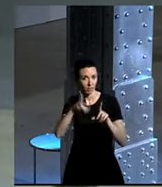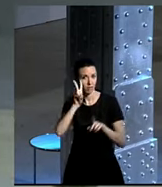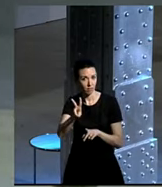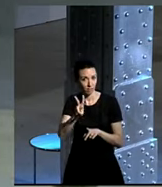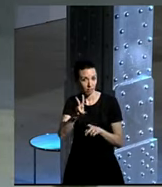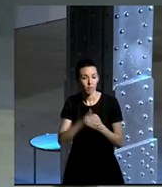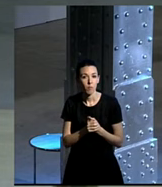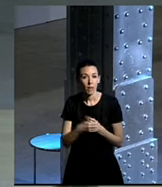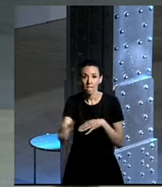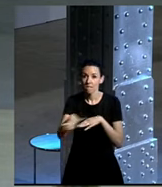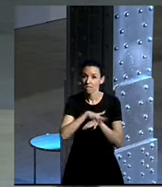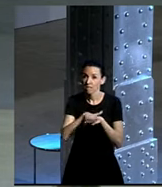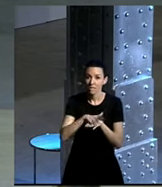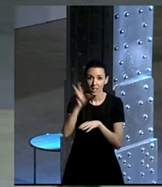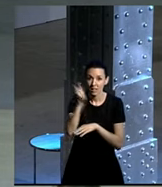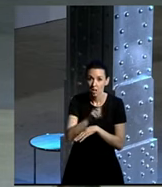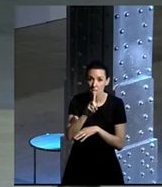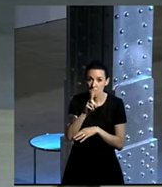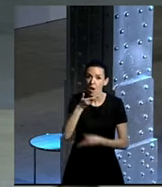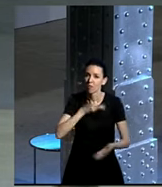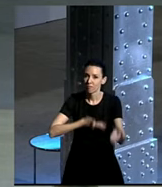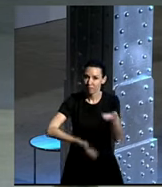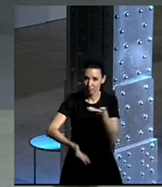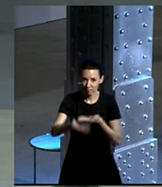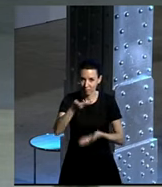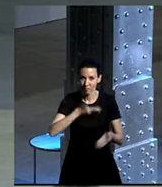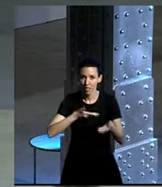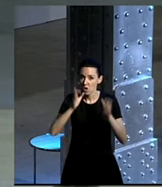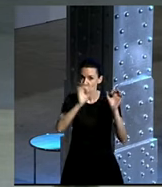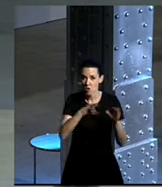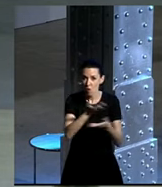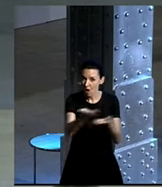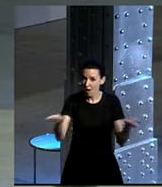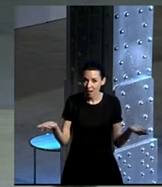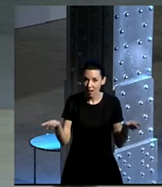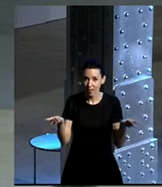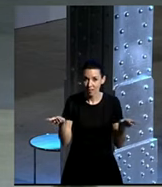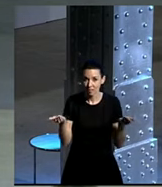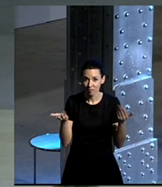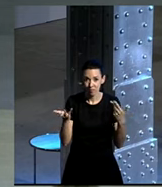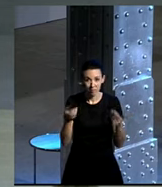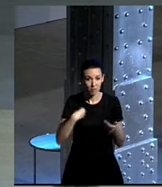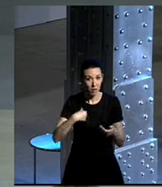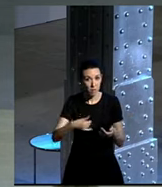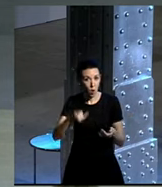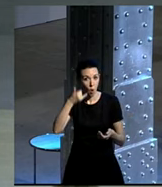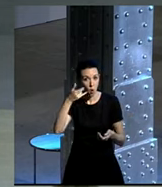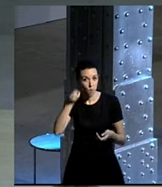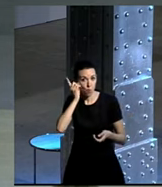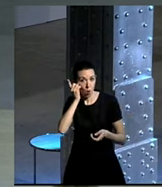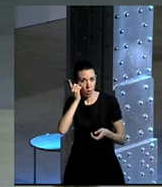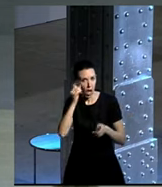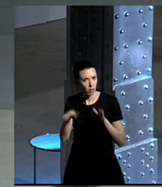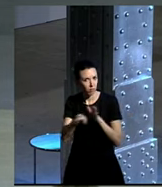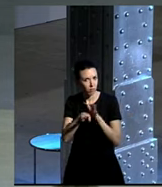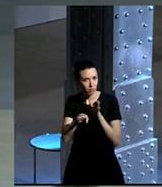Disculpamos que no estén, pero les pedimos algo a cambio. Y es igual que a todos vosotros, manejéis los teléfonos, aquí no se desconecta nada.